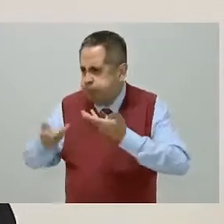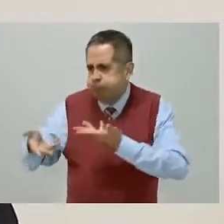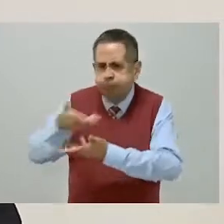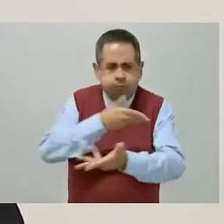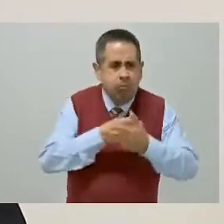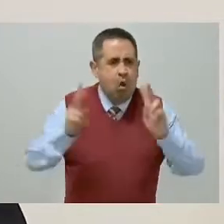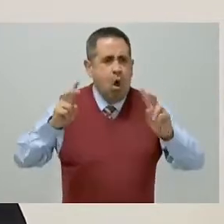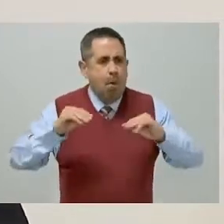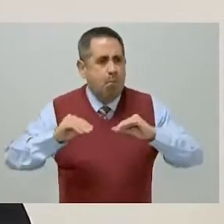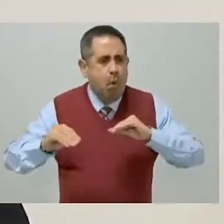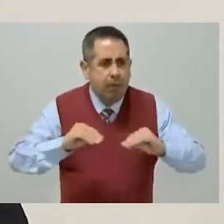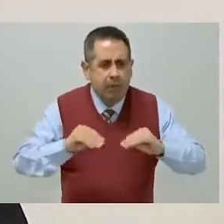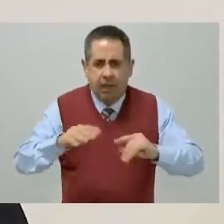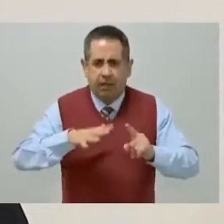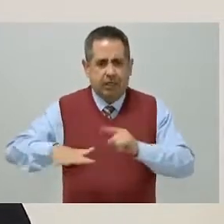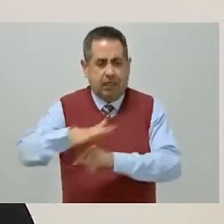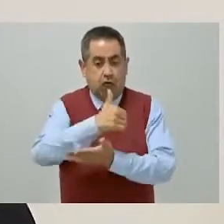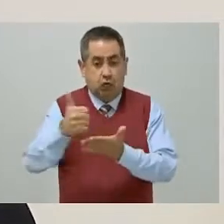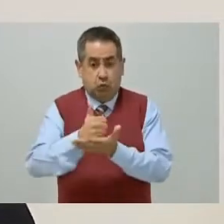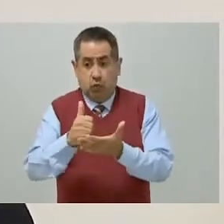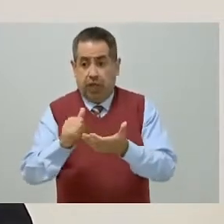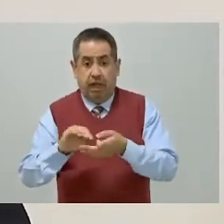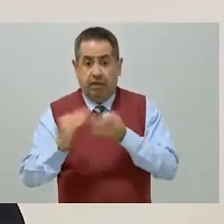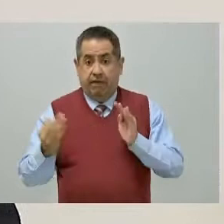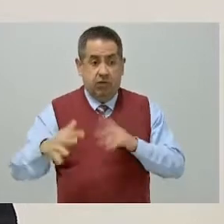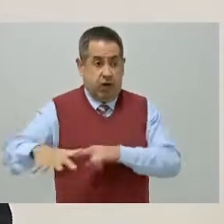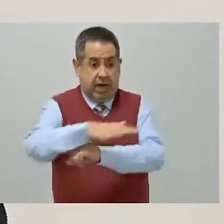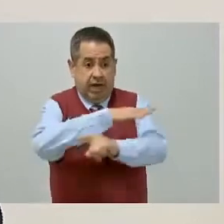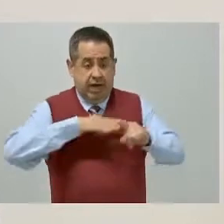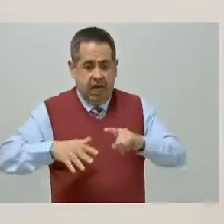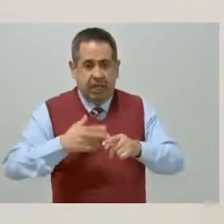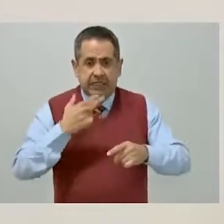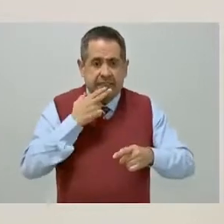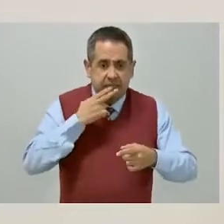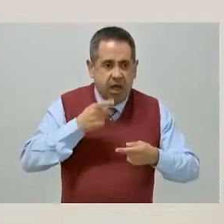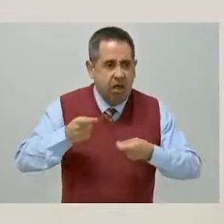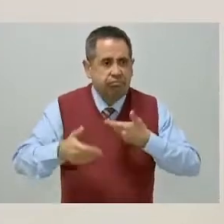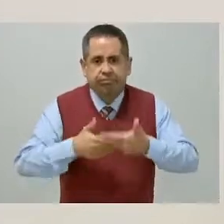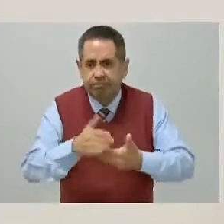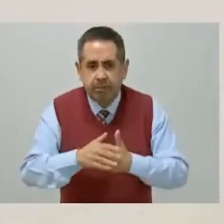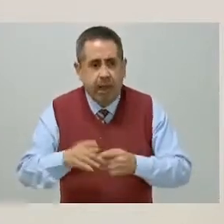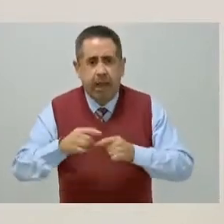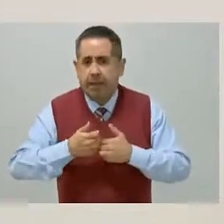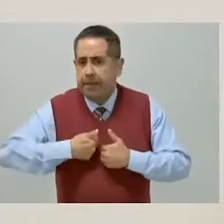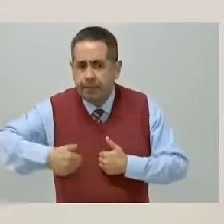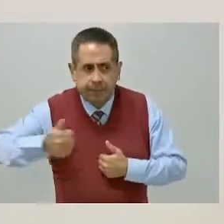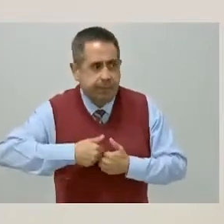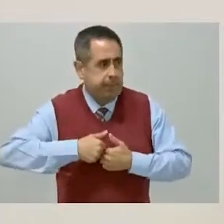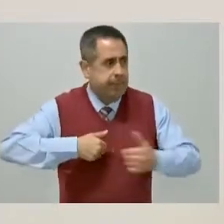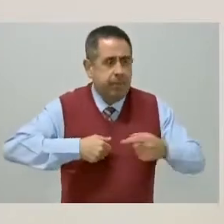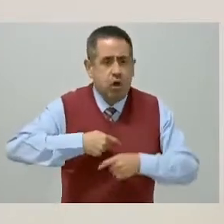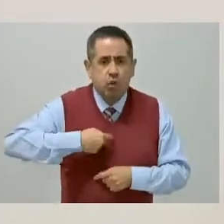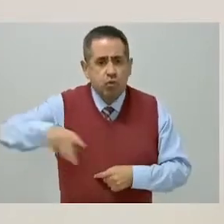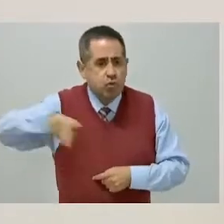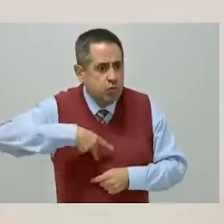metropolitana que permita un desplazamiento rápido y eficaz entre el Valle de Toluca y la